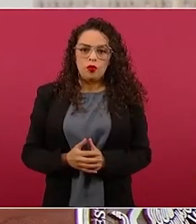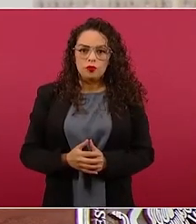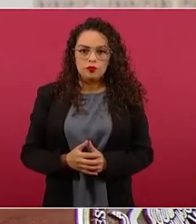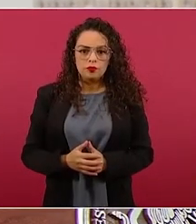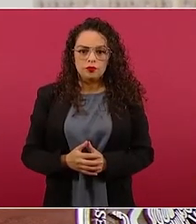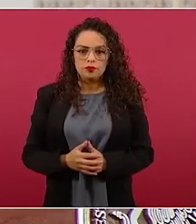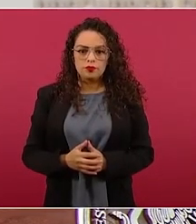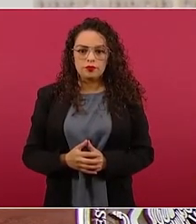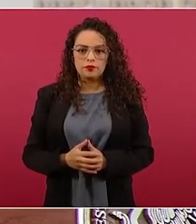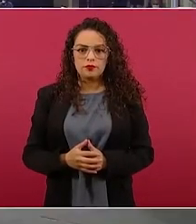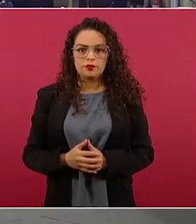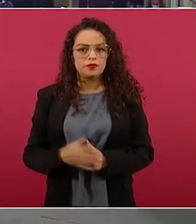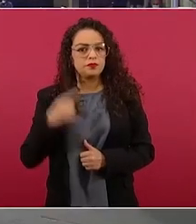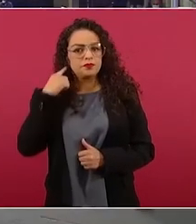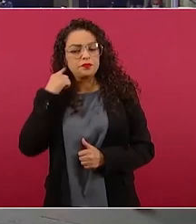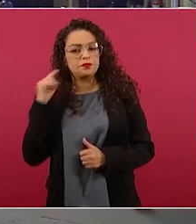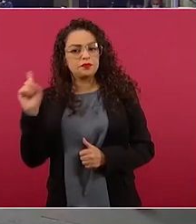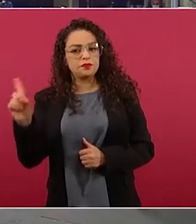es que